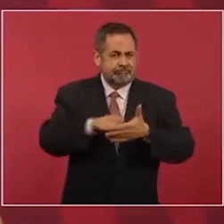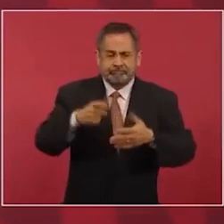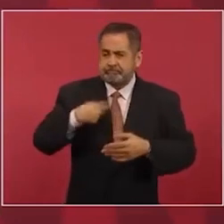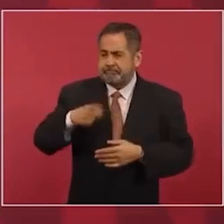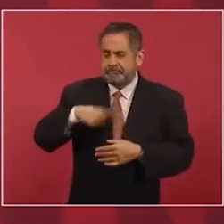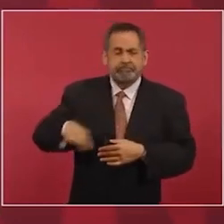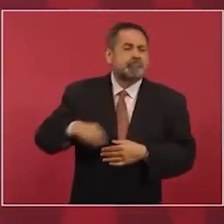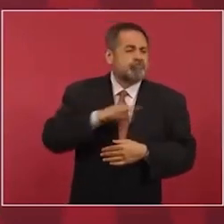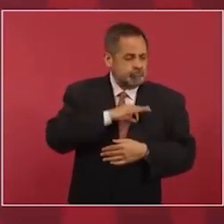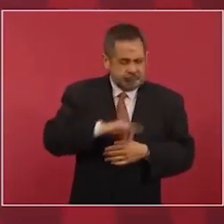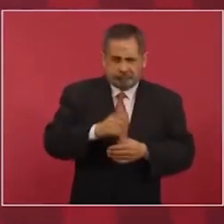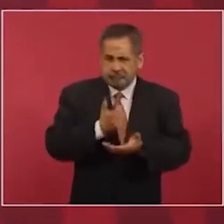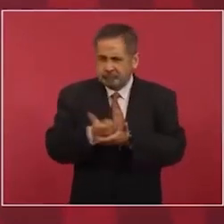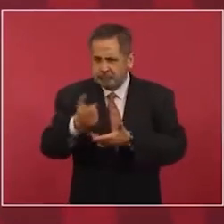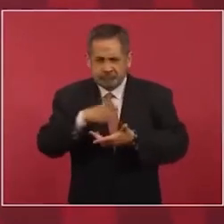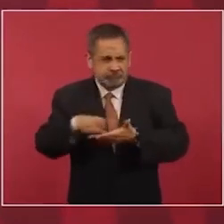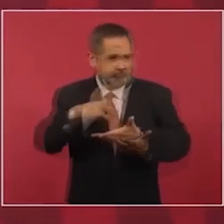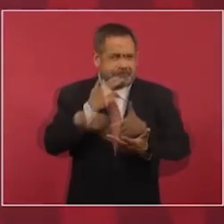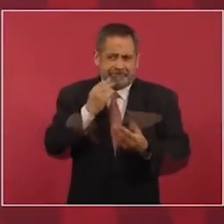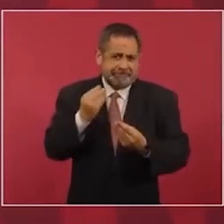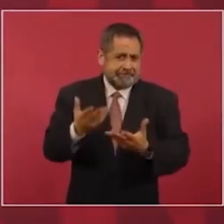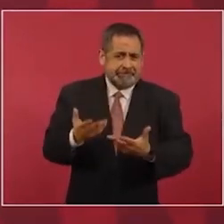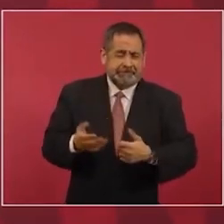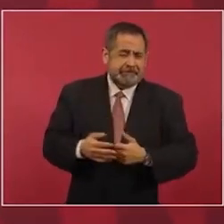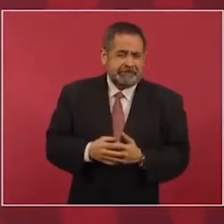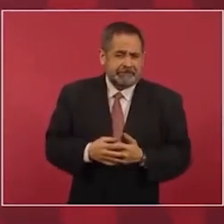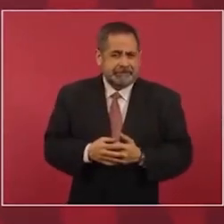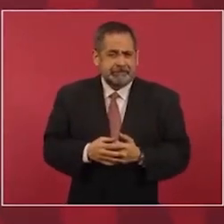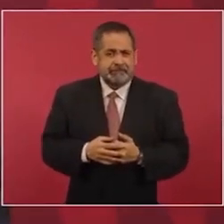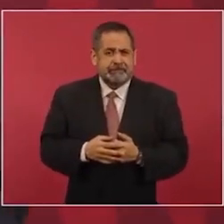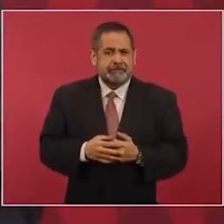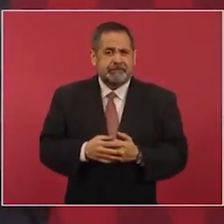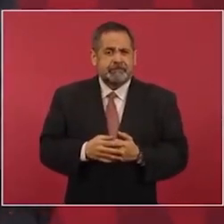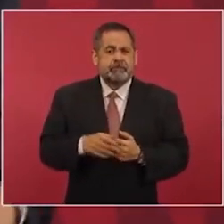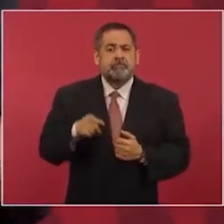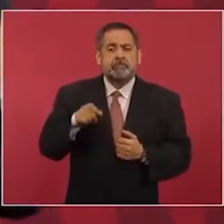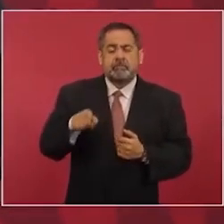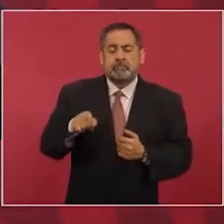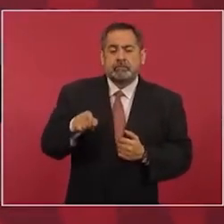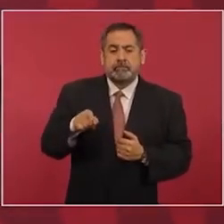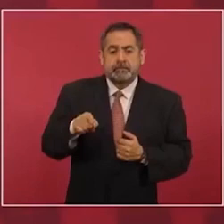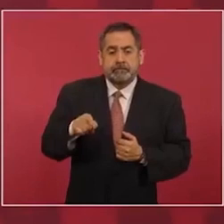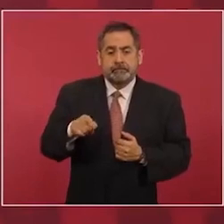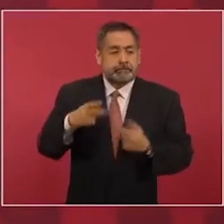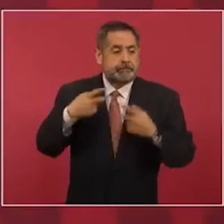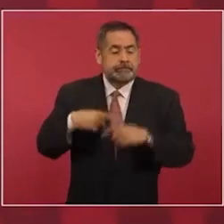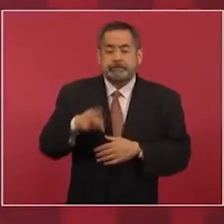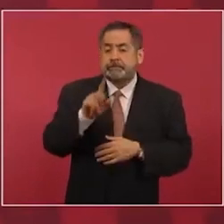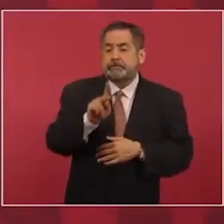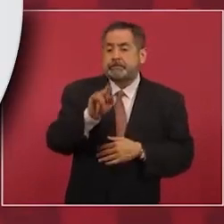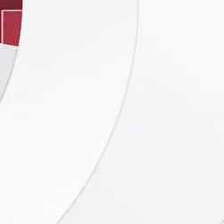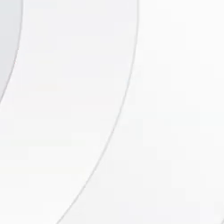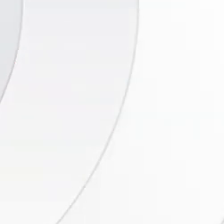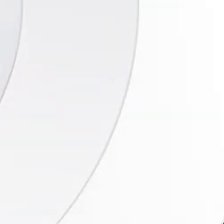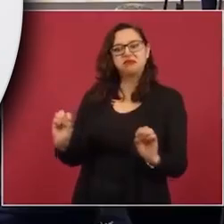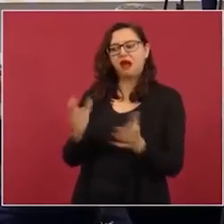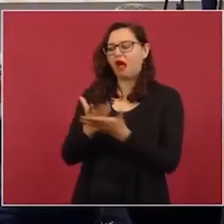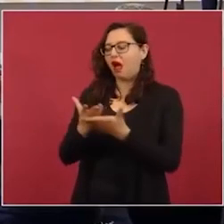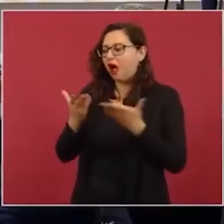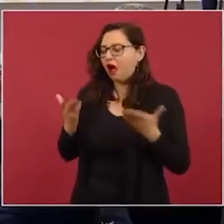de América, es de los ingresos por persona más altos del mundo.